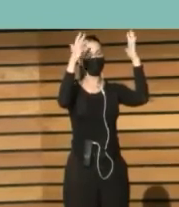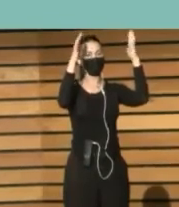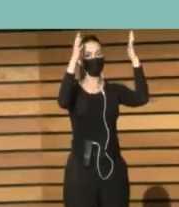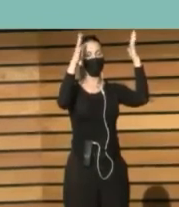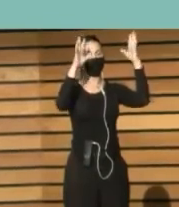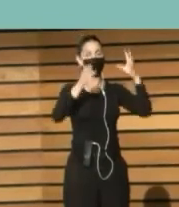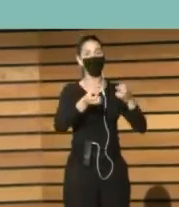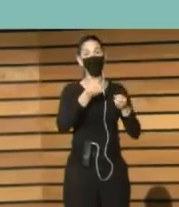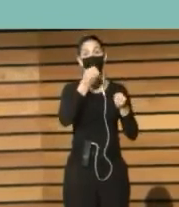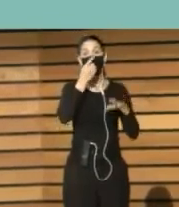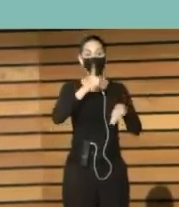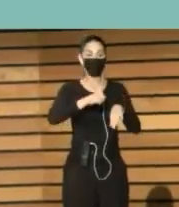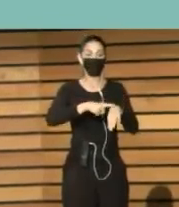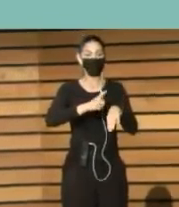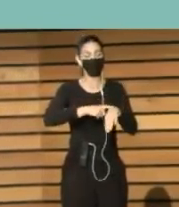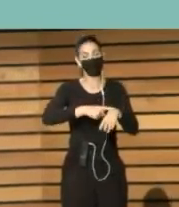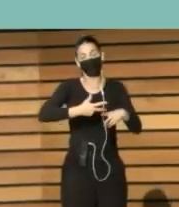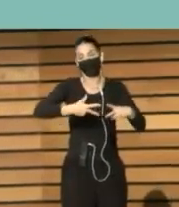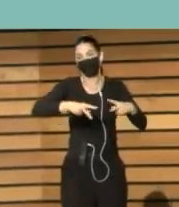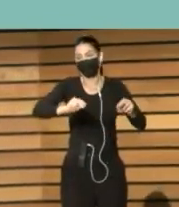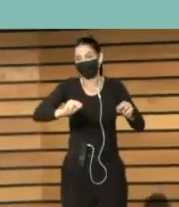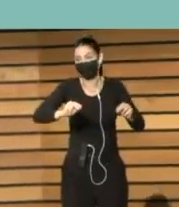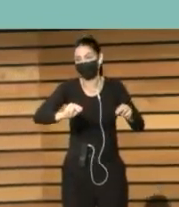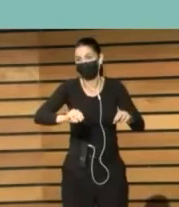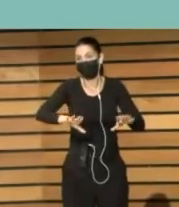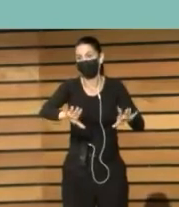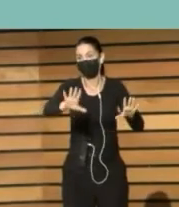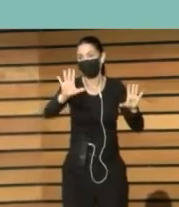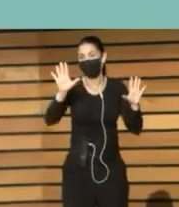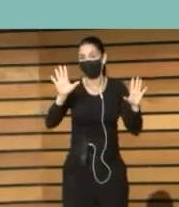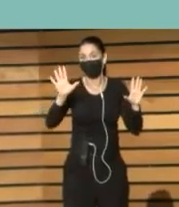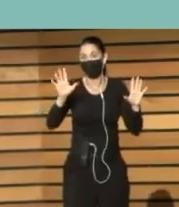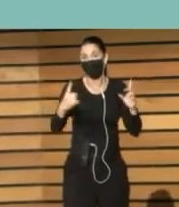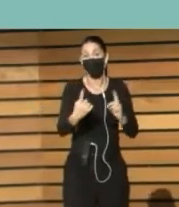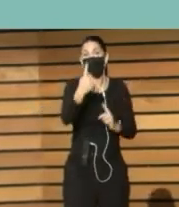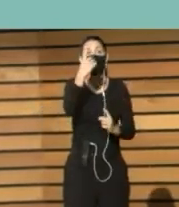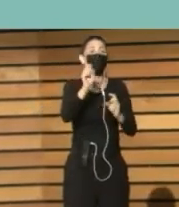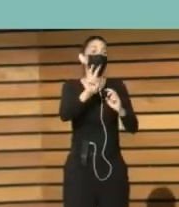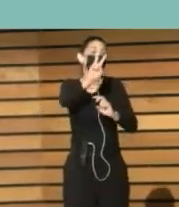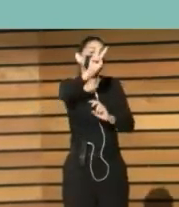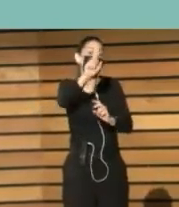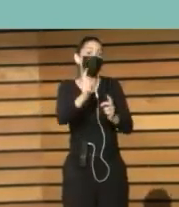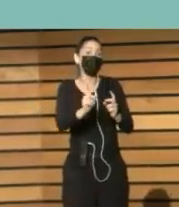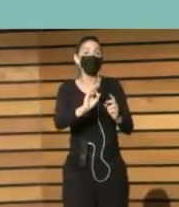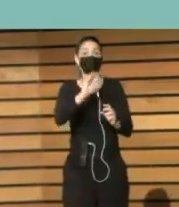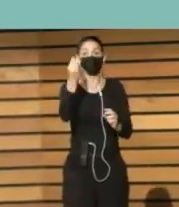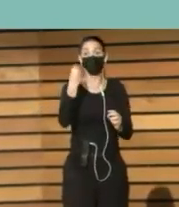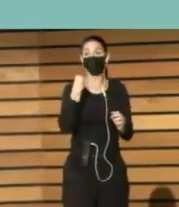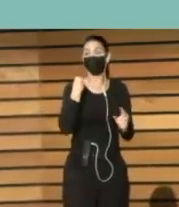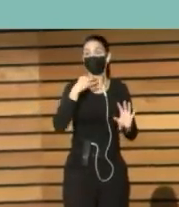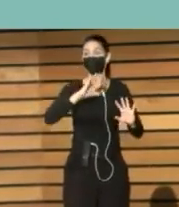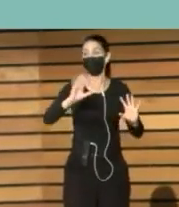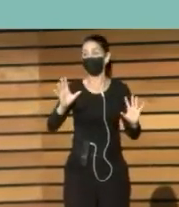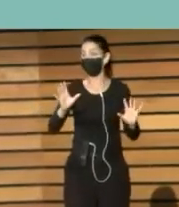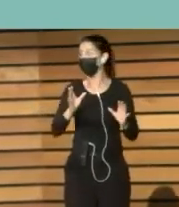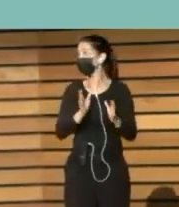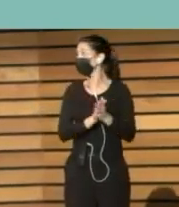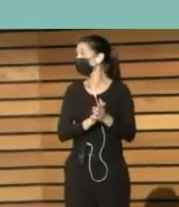Se nos acabó el tiempo Pero si hay Hay tiempo Para quizás Una o dos preguntas No sé